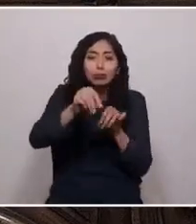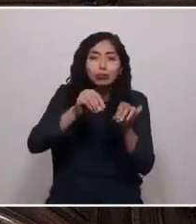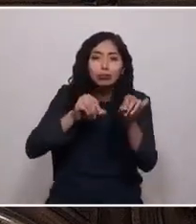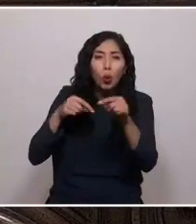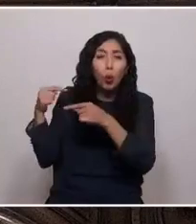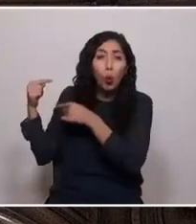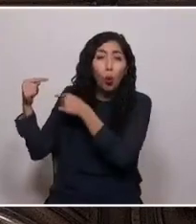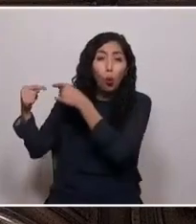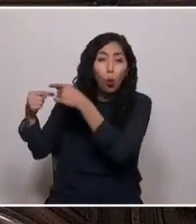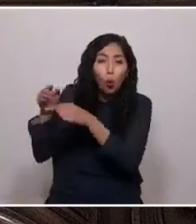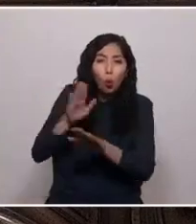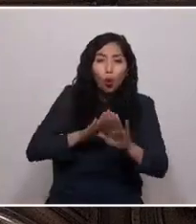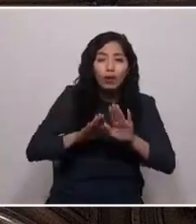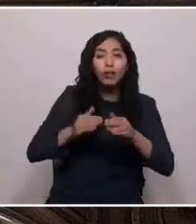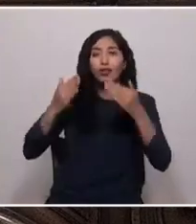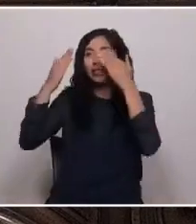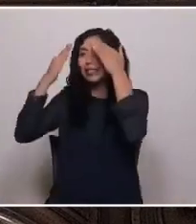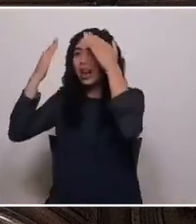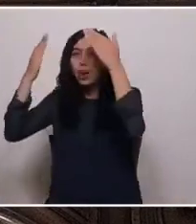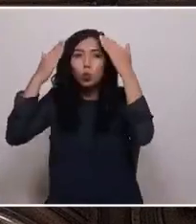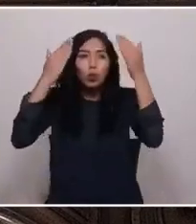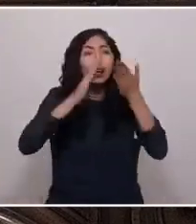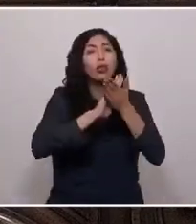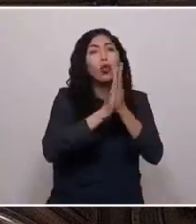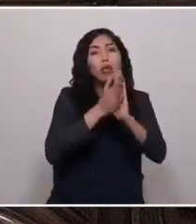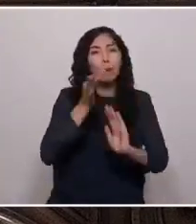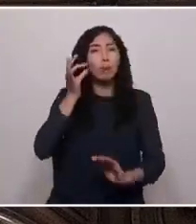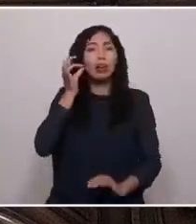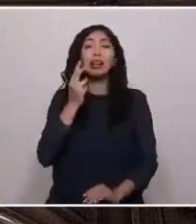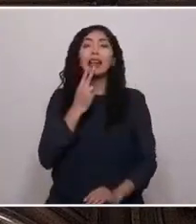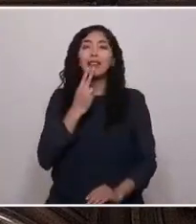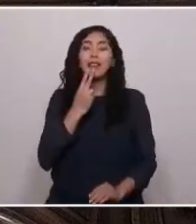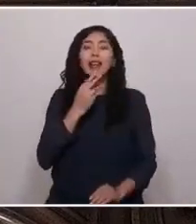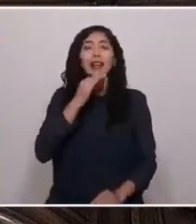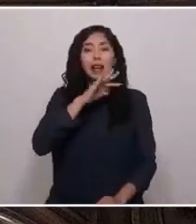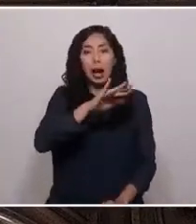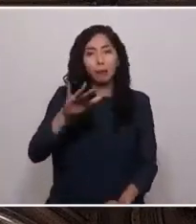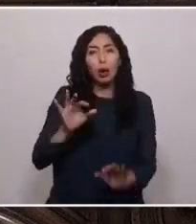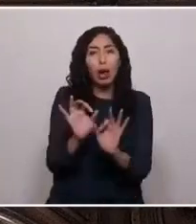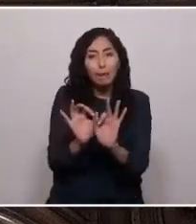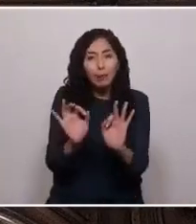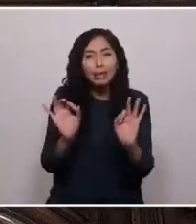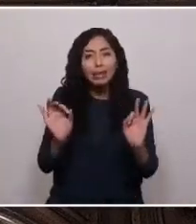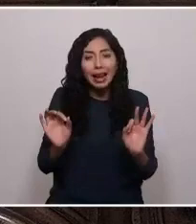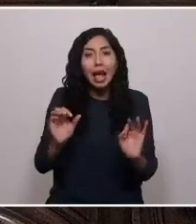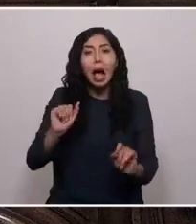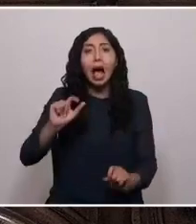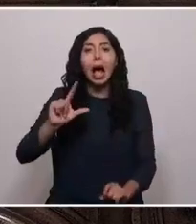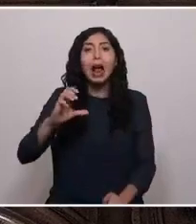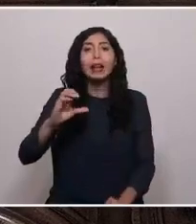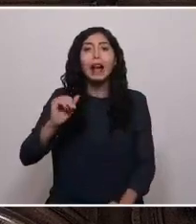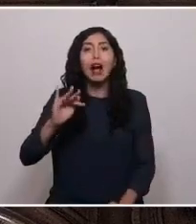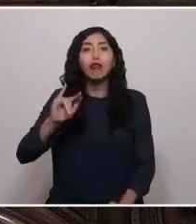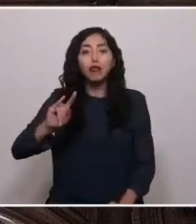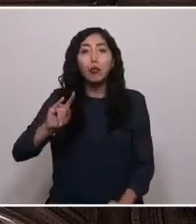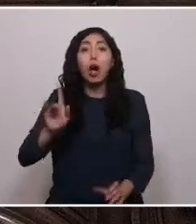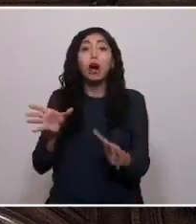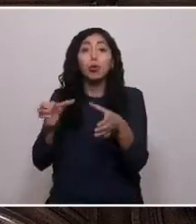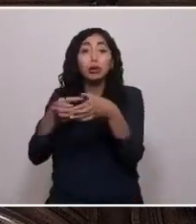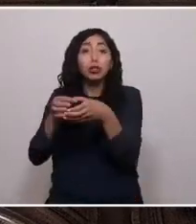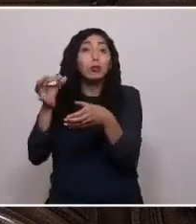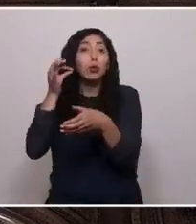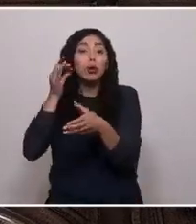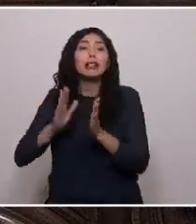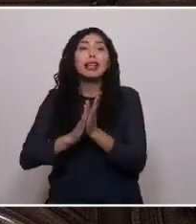Saludo a todas las mujeres rurales de Chile, especialmente a ANCAFU, Agrupación de Mujeres de Santa